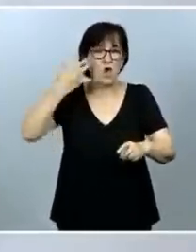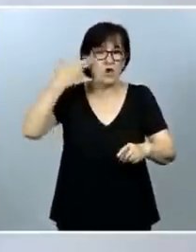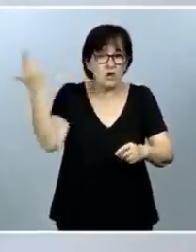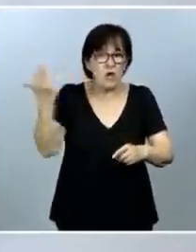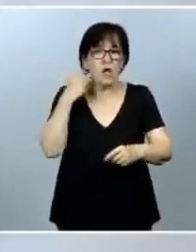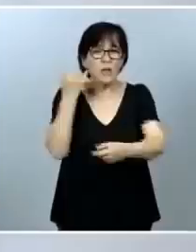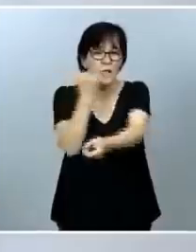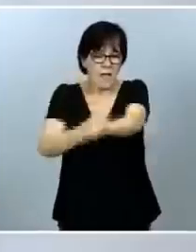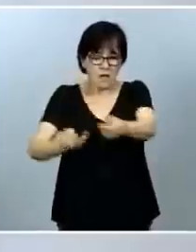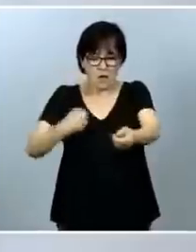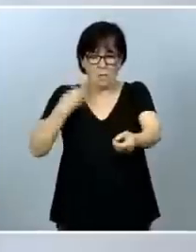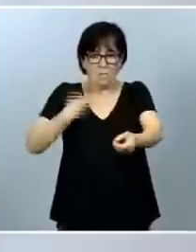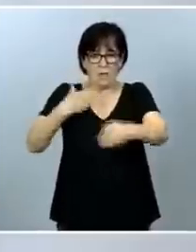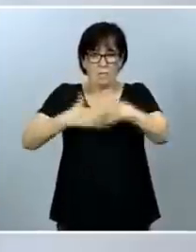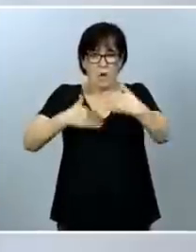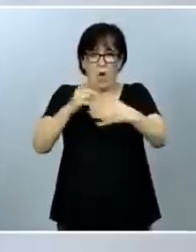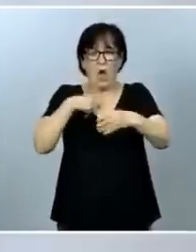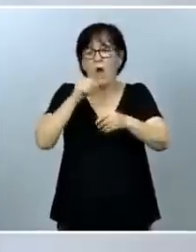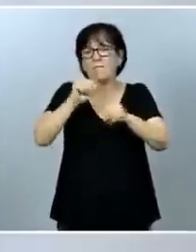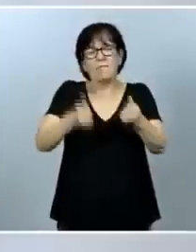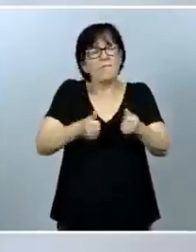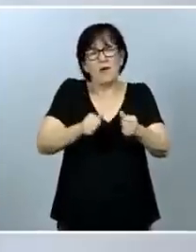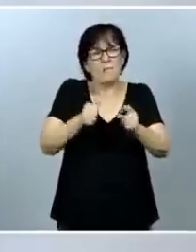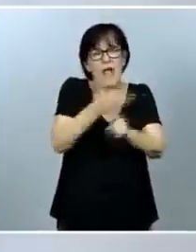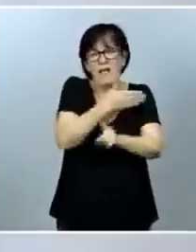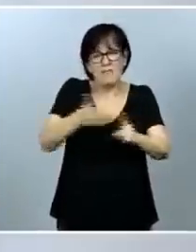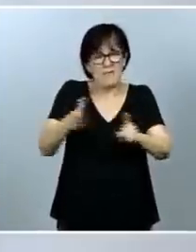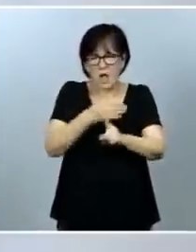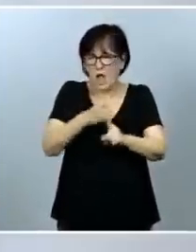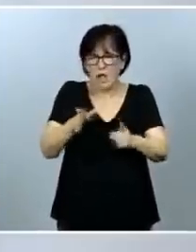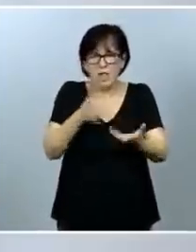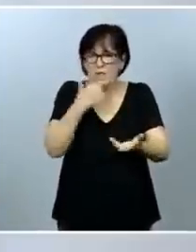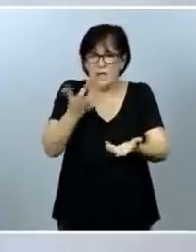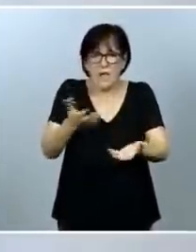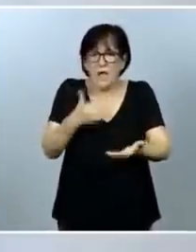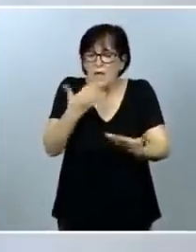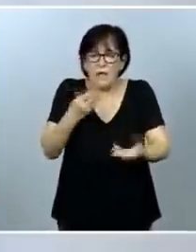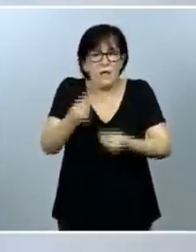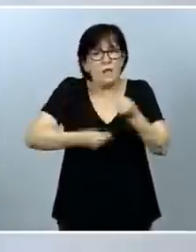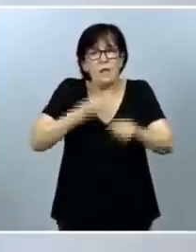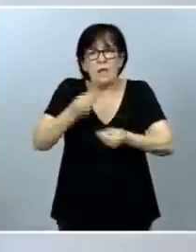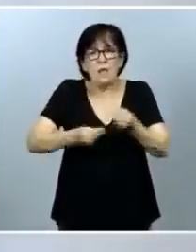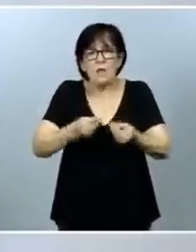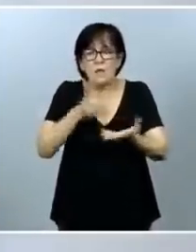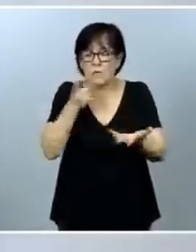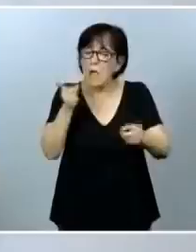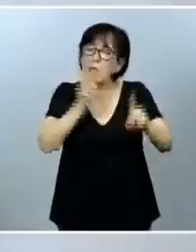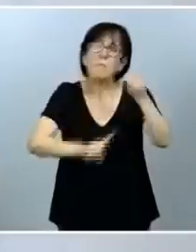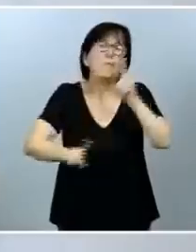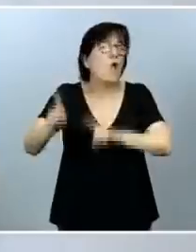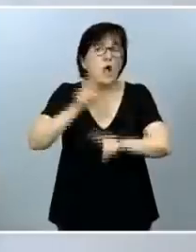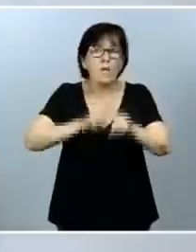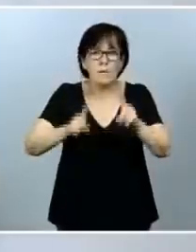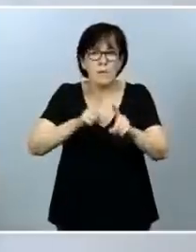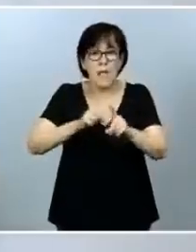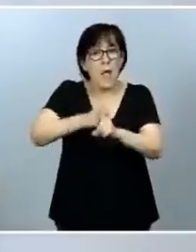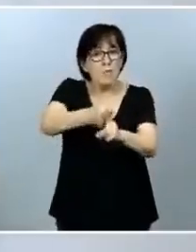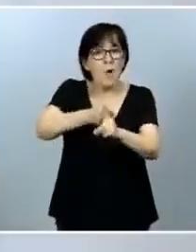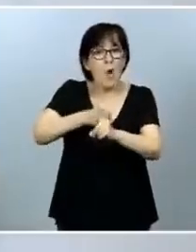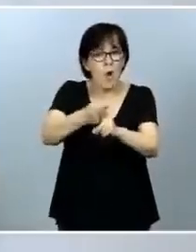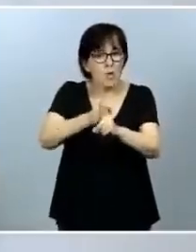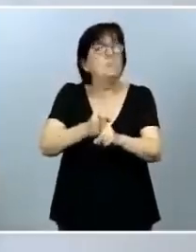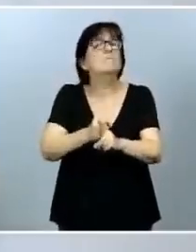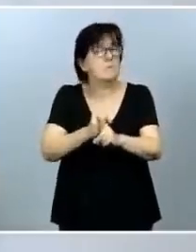o de cualquier otra forma de violencia. Era ya necesario en España abordar de una vez el problema del bullying, que se da en muchos